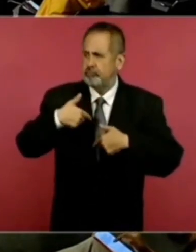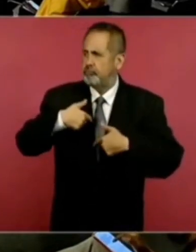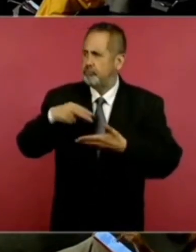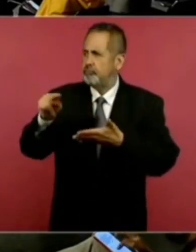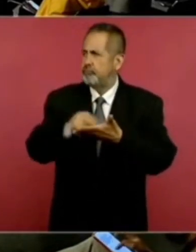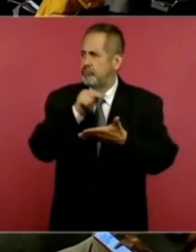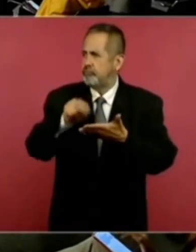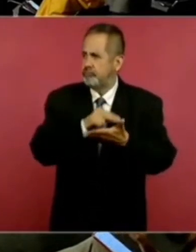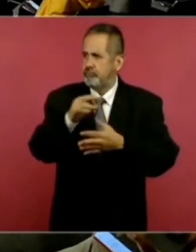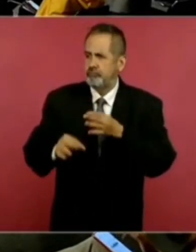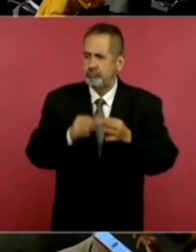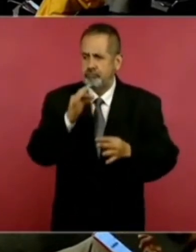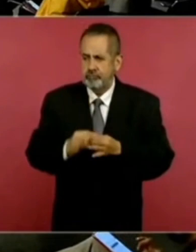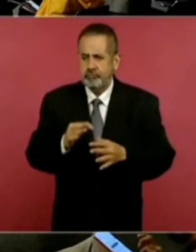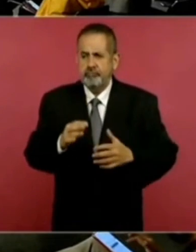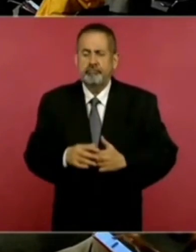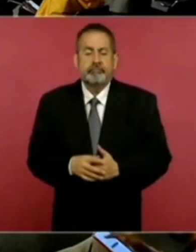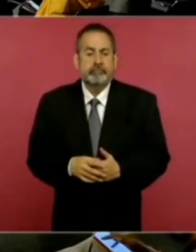Detienen